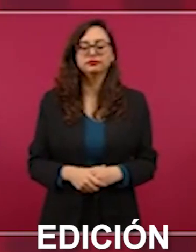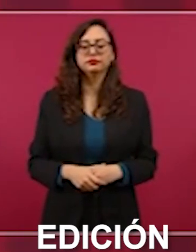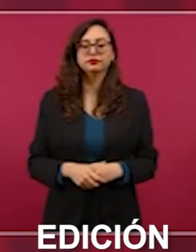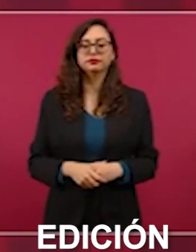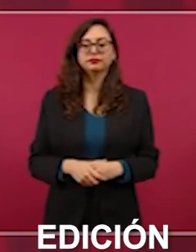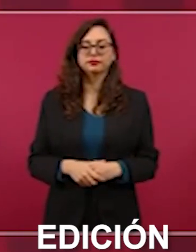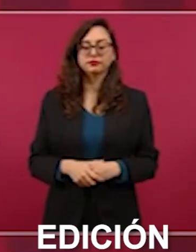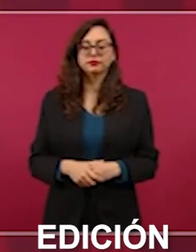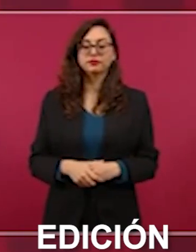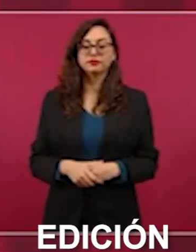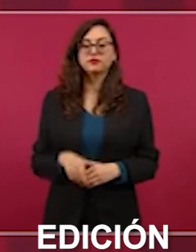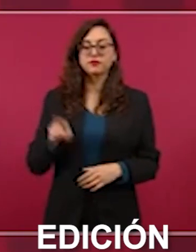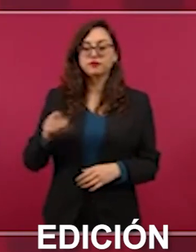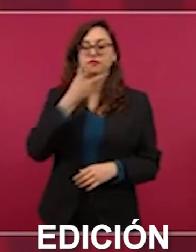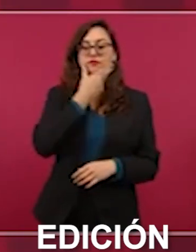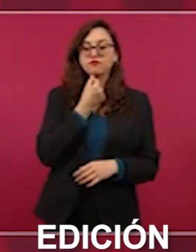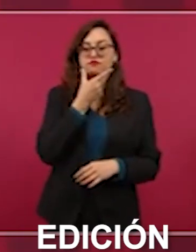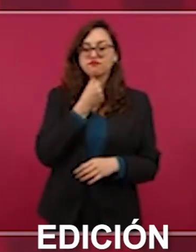pintor